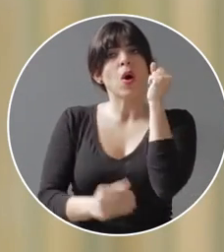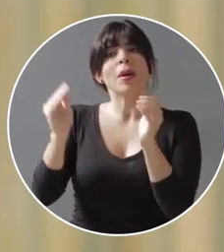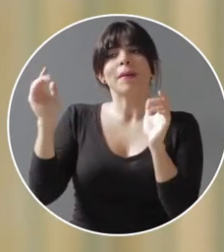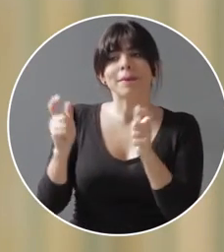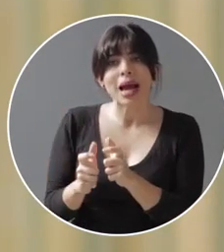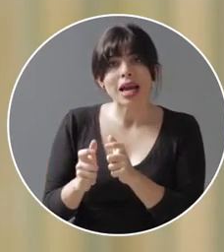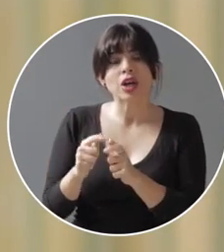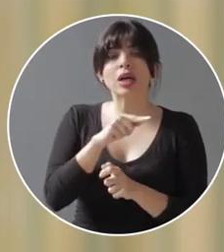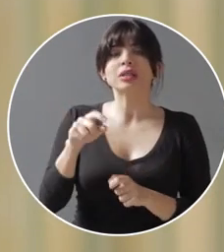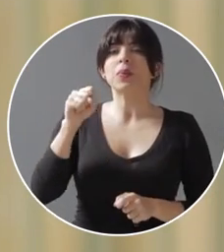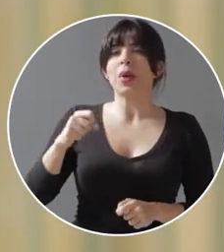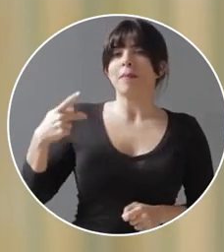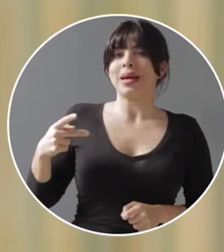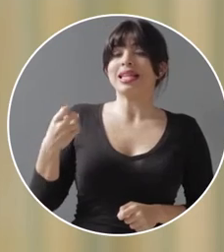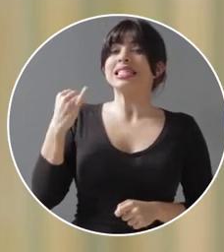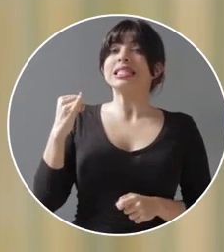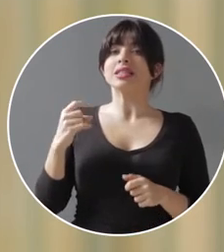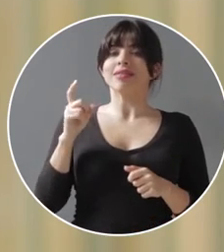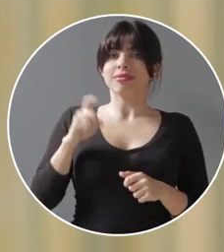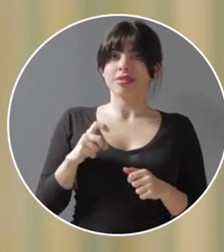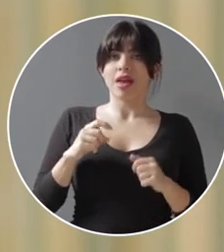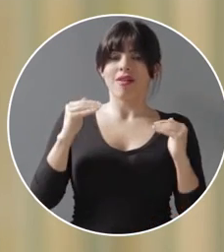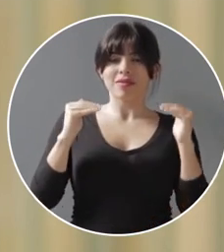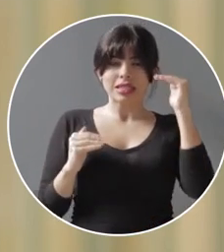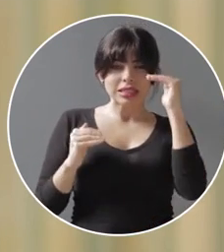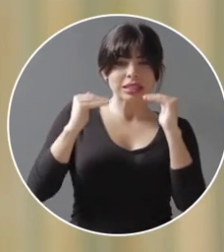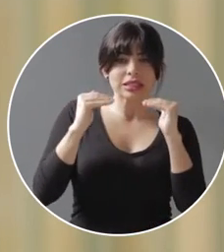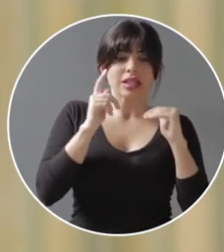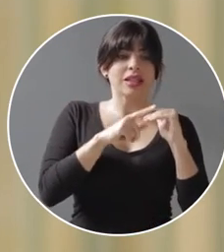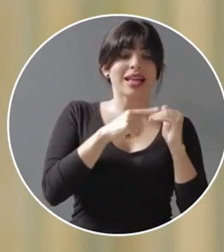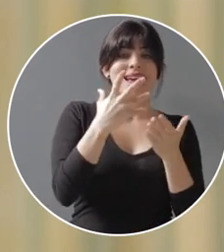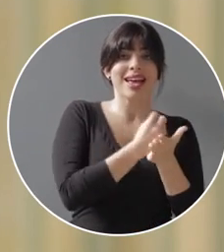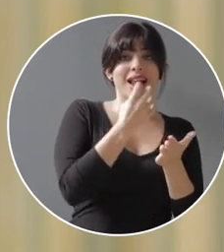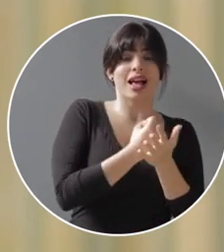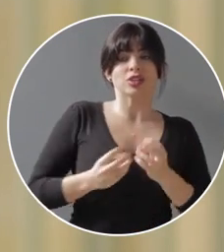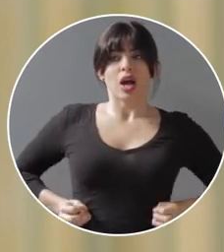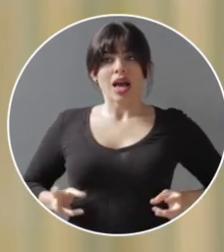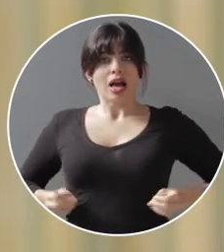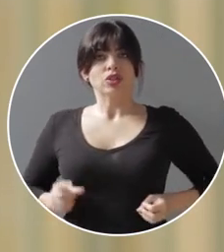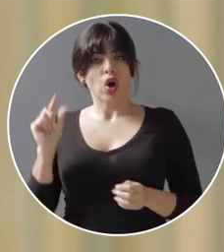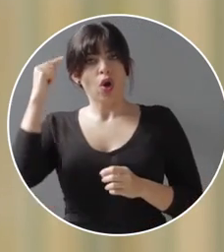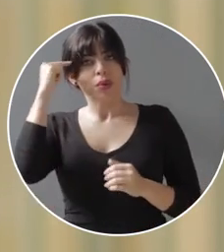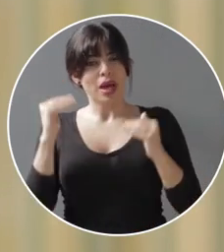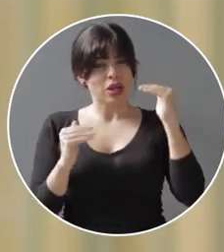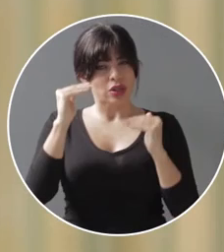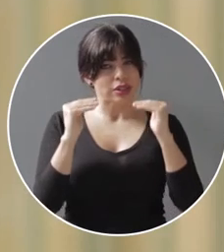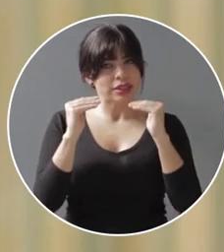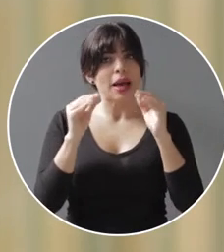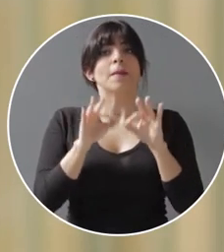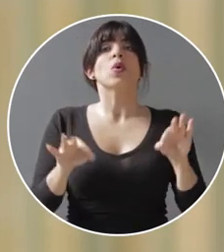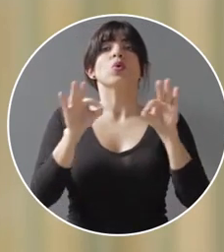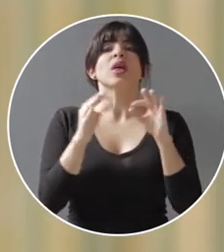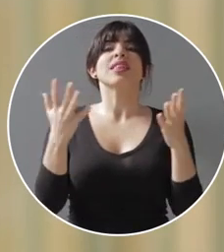pobreza, pueden estar en peligro si no reducimos la diferencia entre ingresos y gastos del gobierno. Por eso es